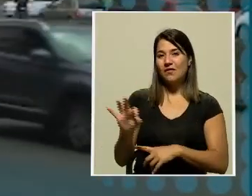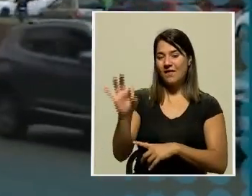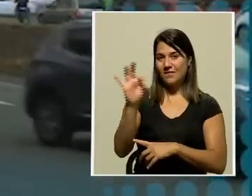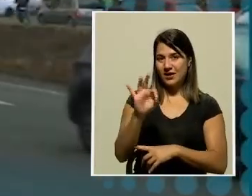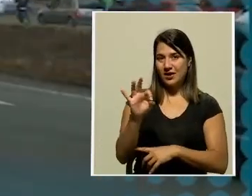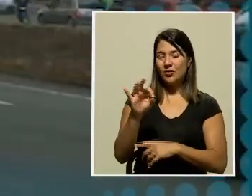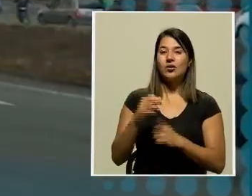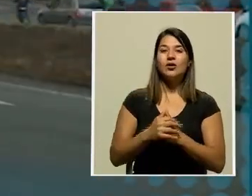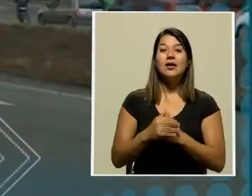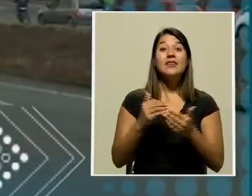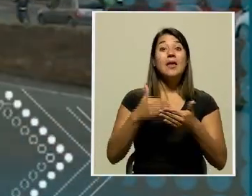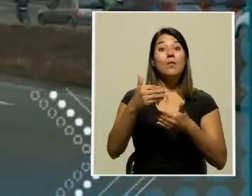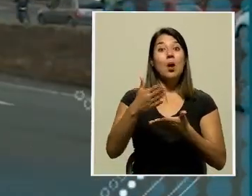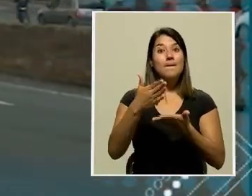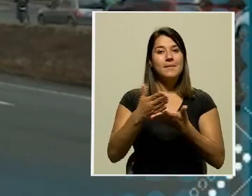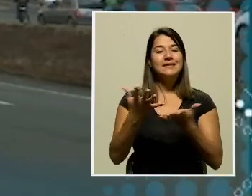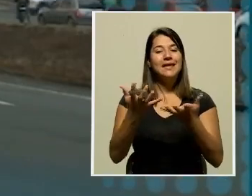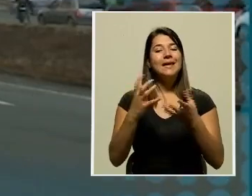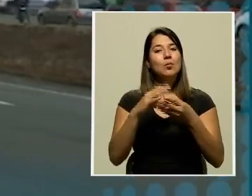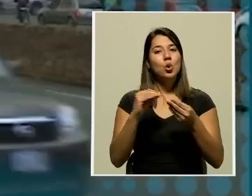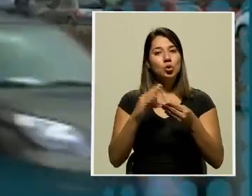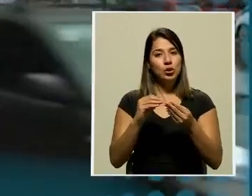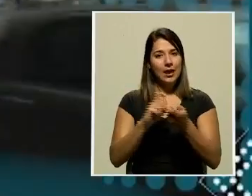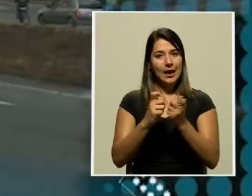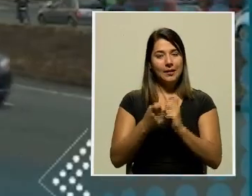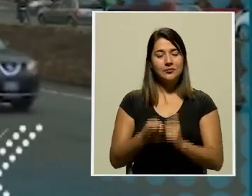Después del siguiente corte, le contamos cuáles son.